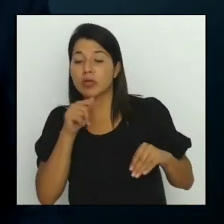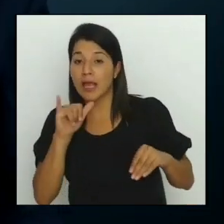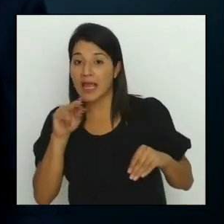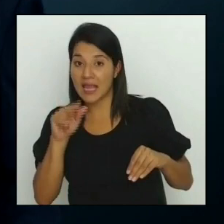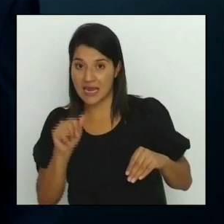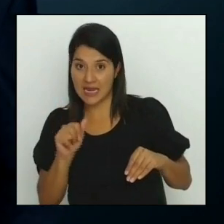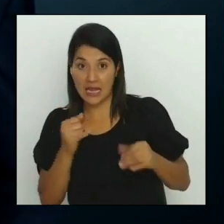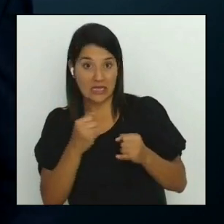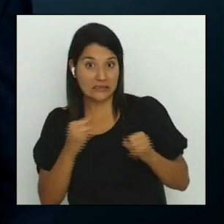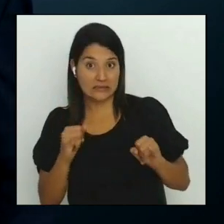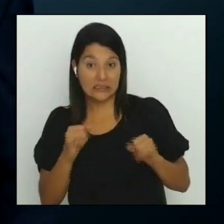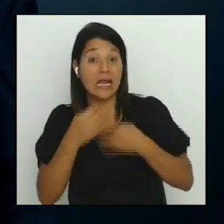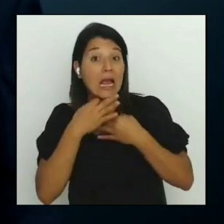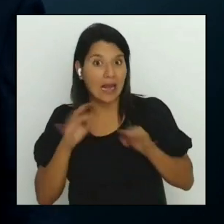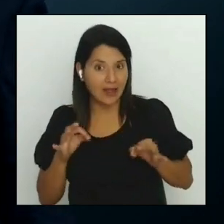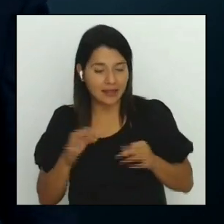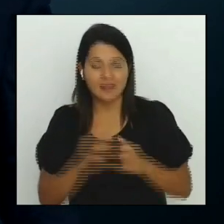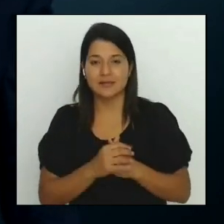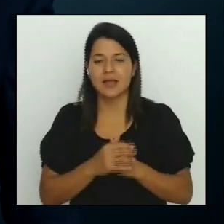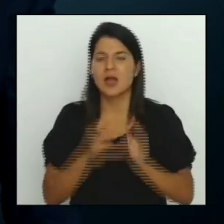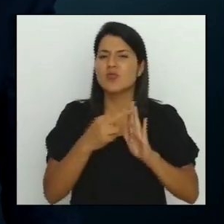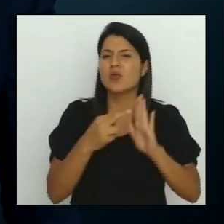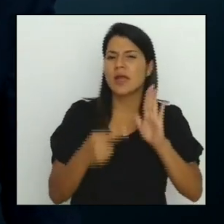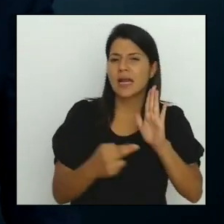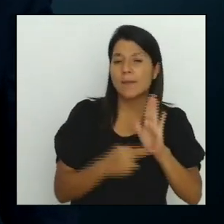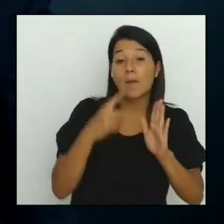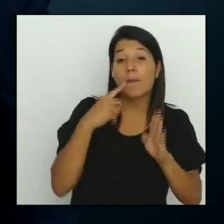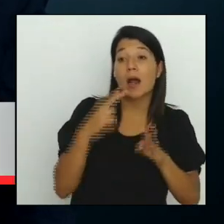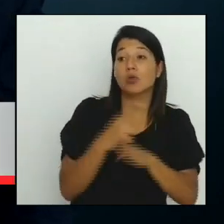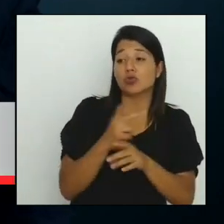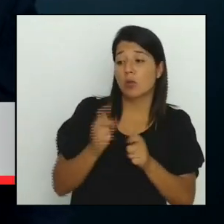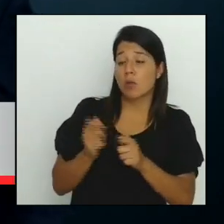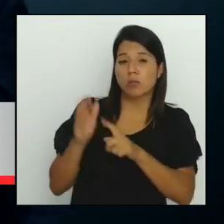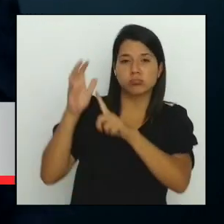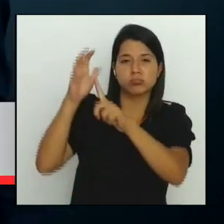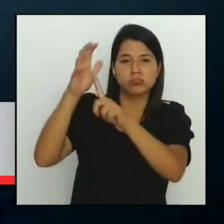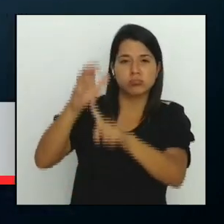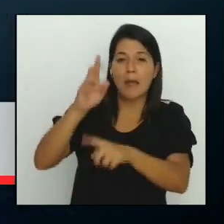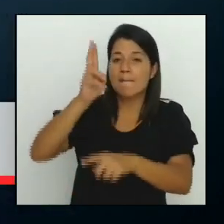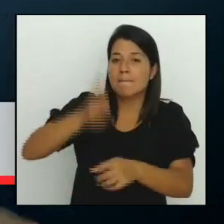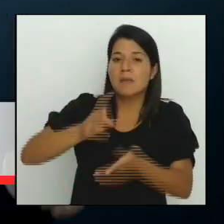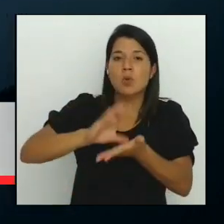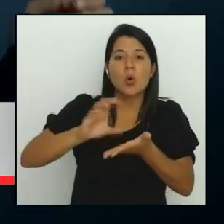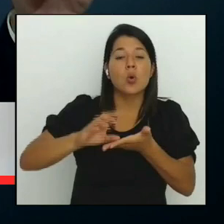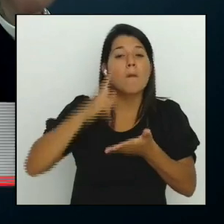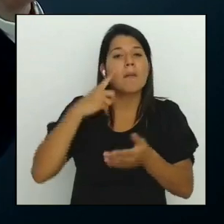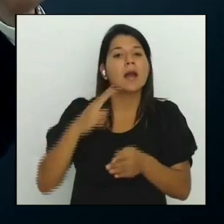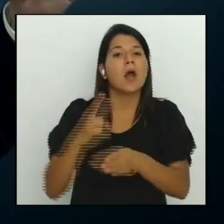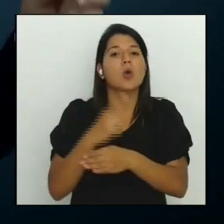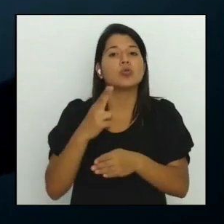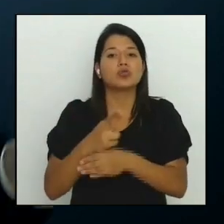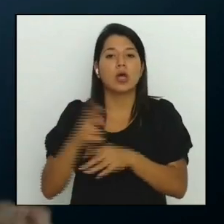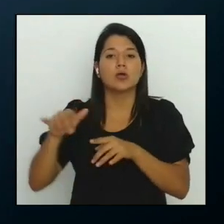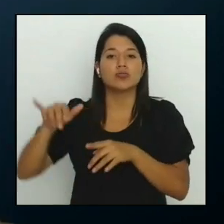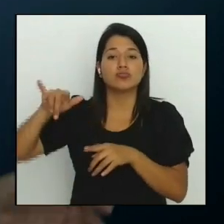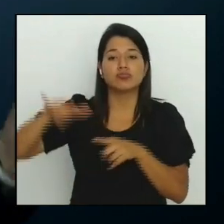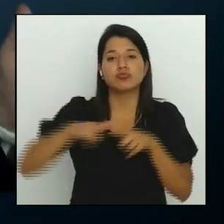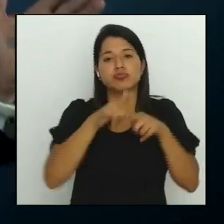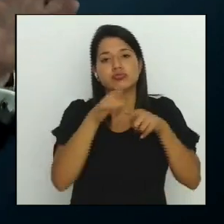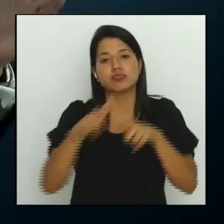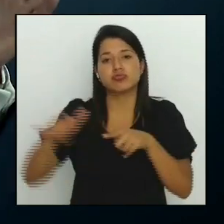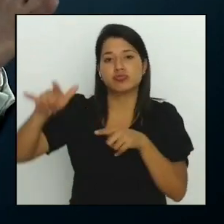más preciso era lo mismo que el de usar una avioneta de irrigación y de fumigación imagínense